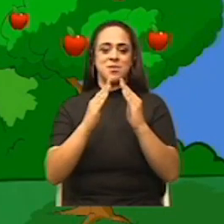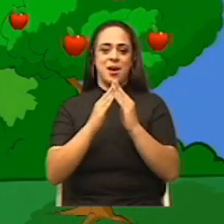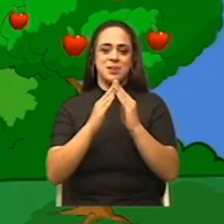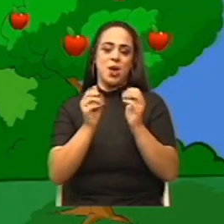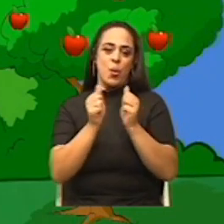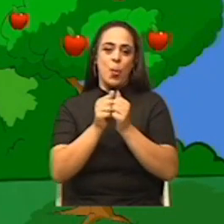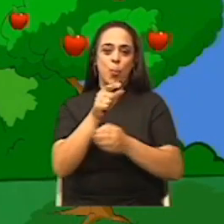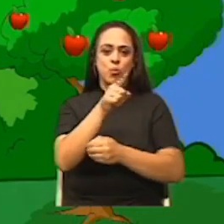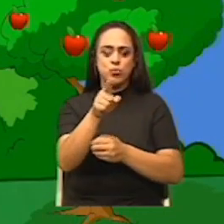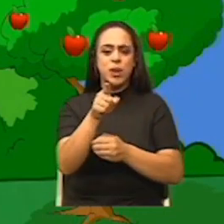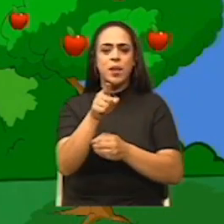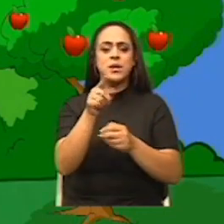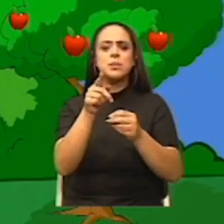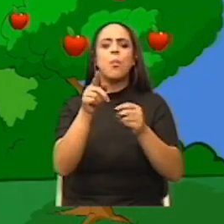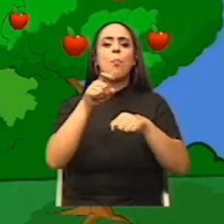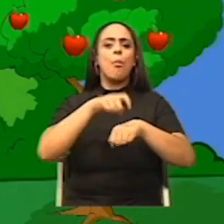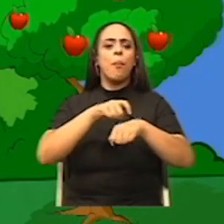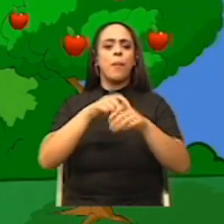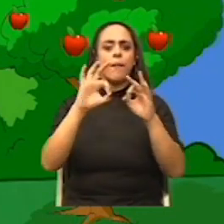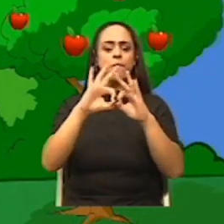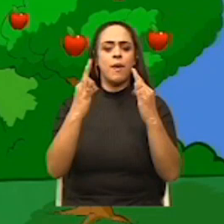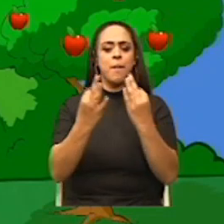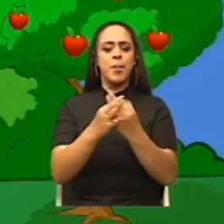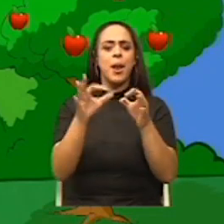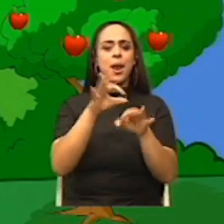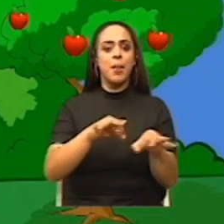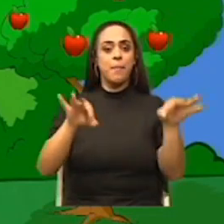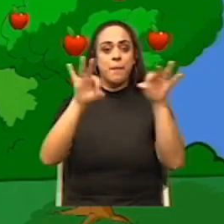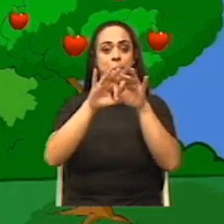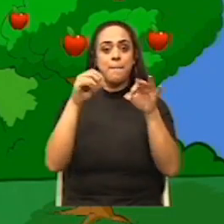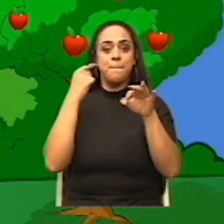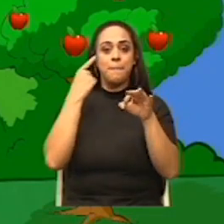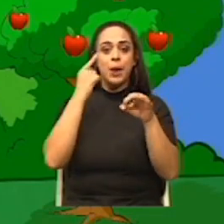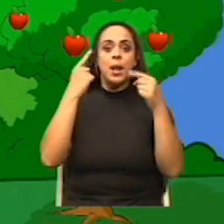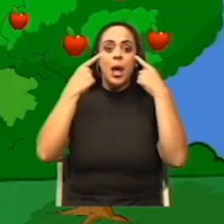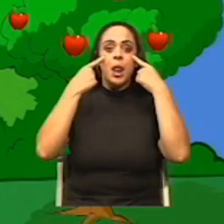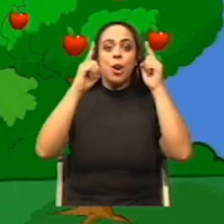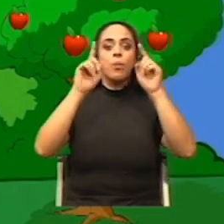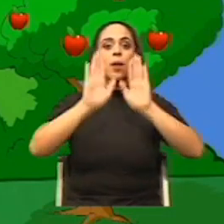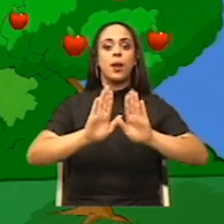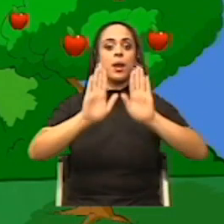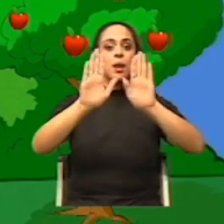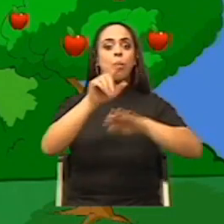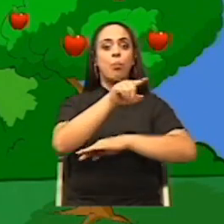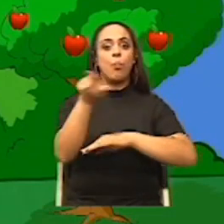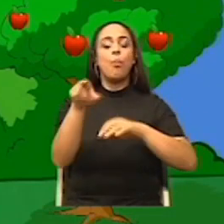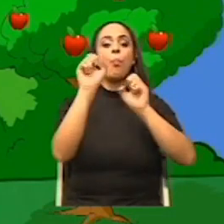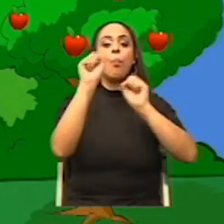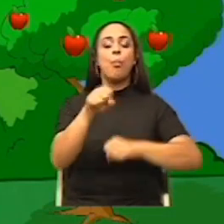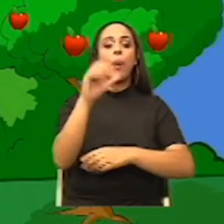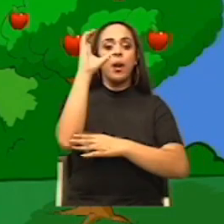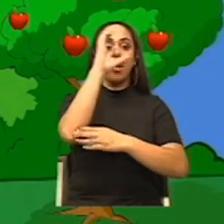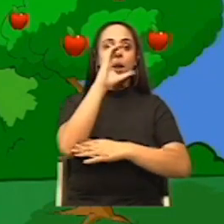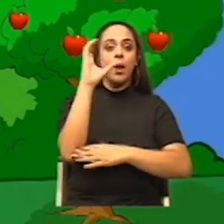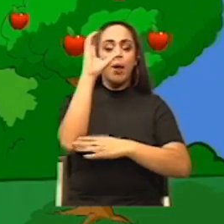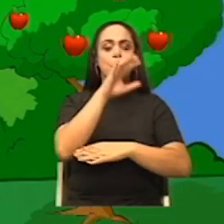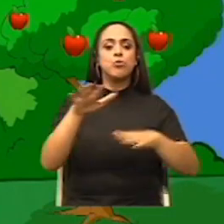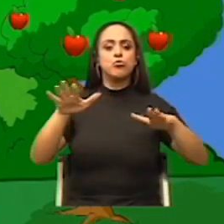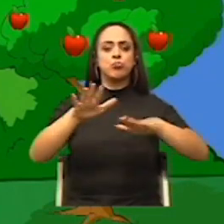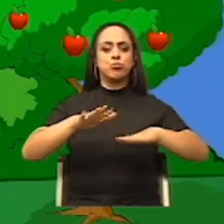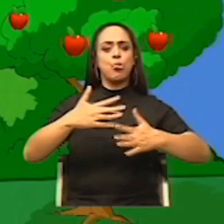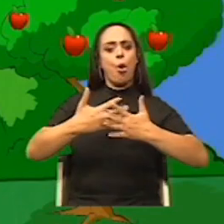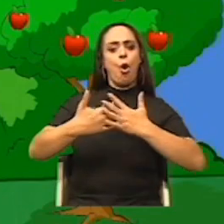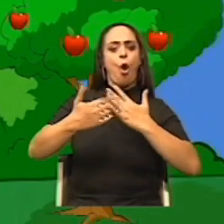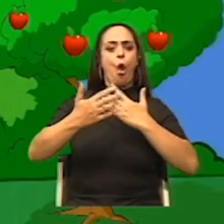importantes para lograr el éxito. Así que pueden buscar un espacio cómodo con